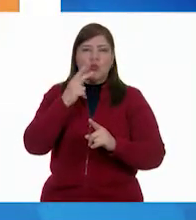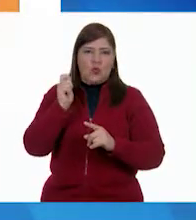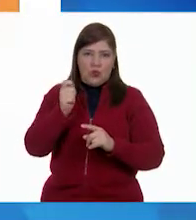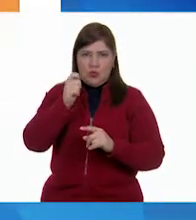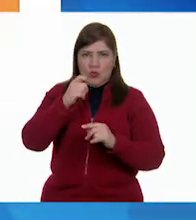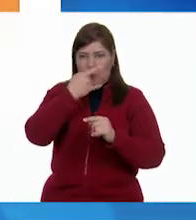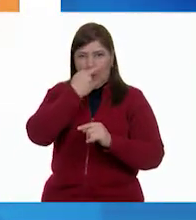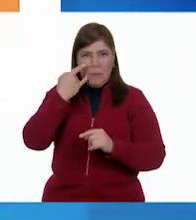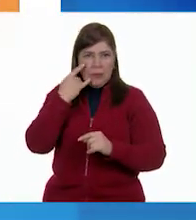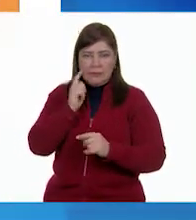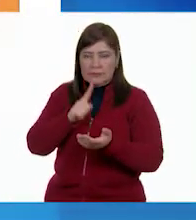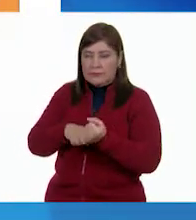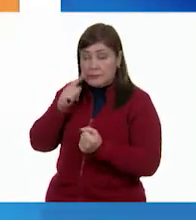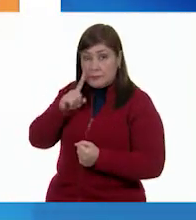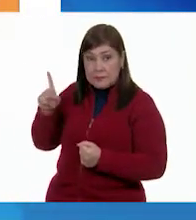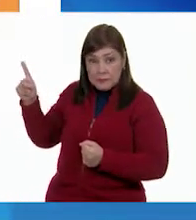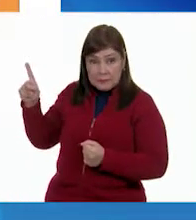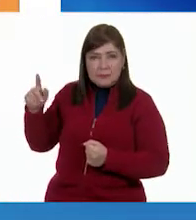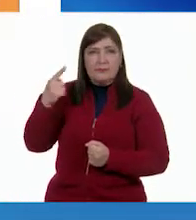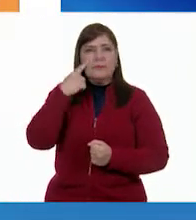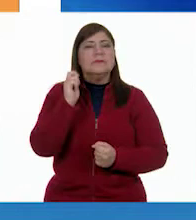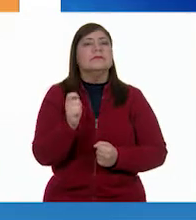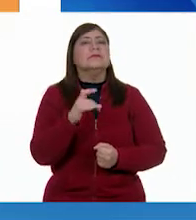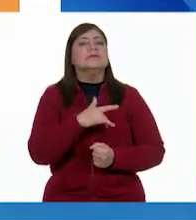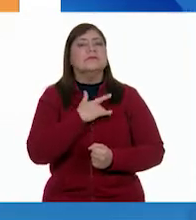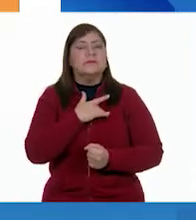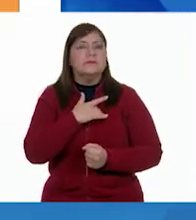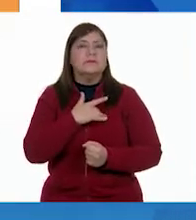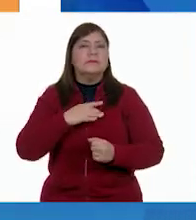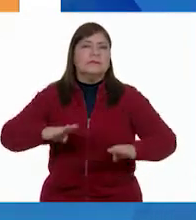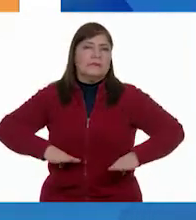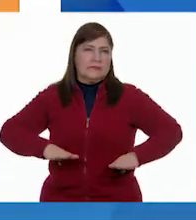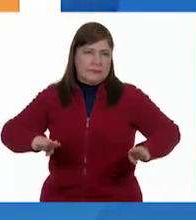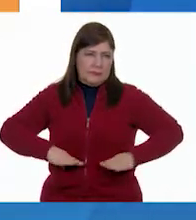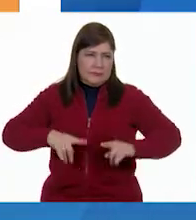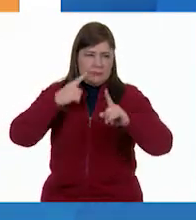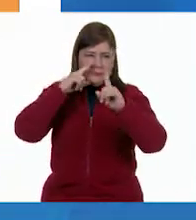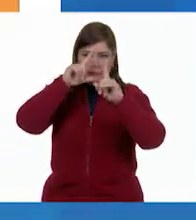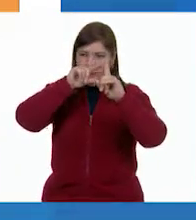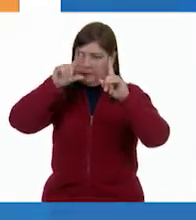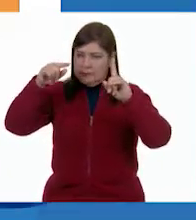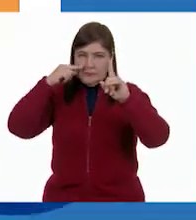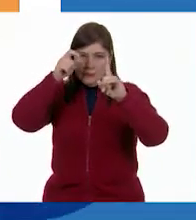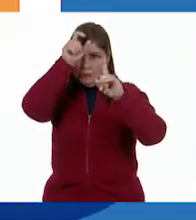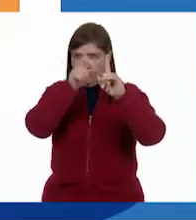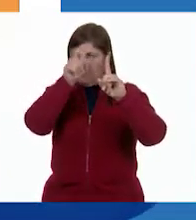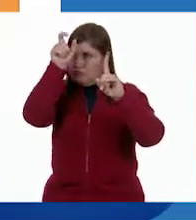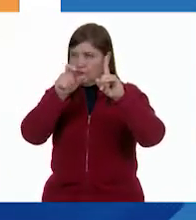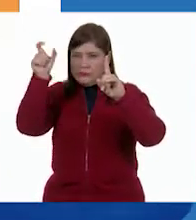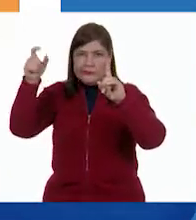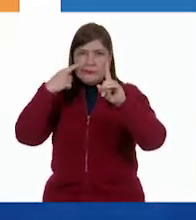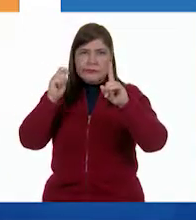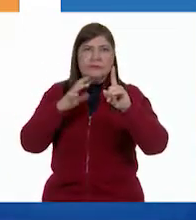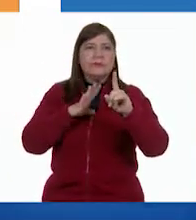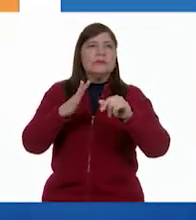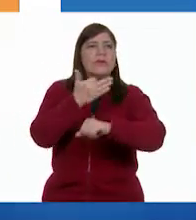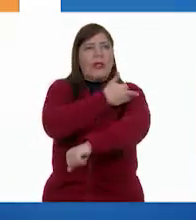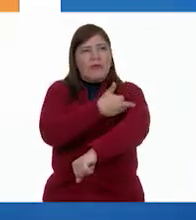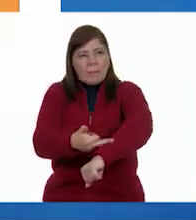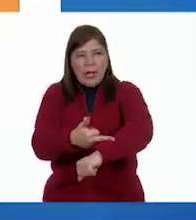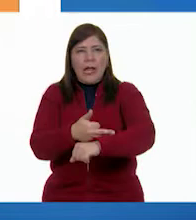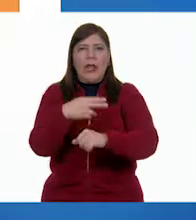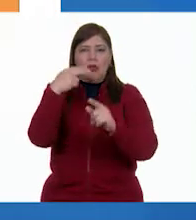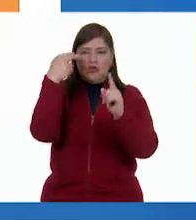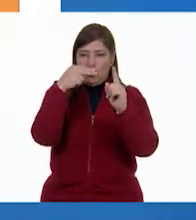Muy bien, hay que recordar muy bien sus características. En la parte donde van toda esta parte de las barras, podemos ver las familias que ella